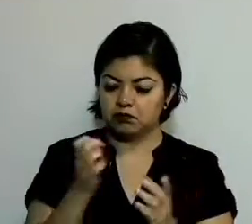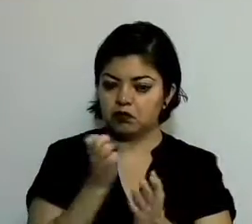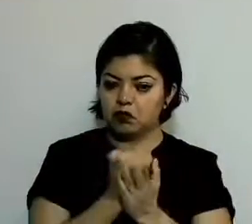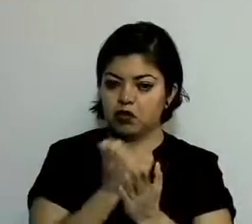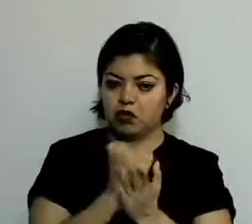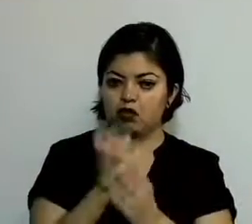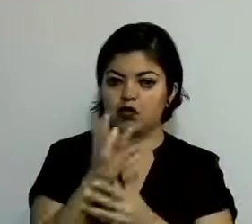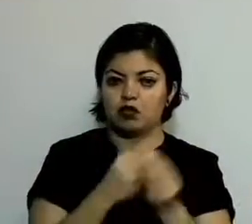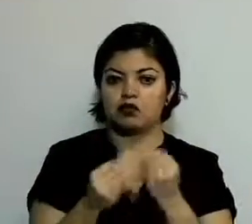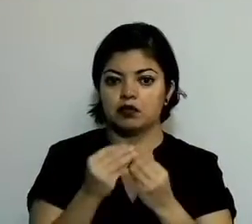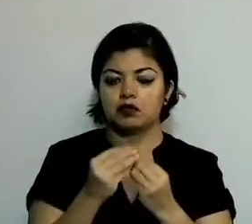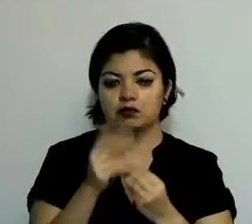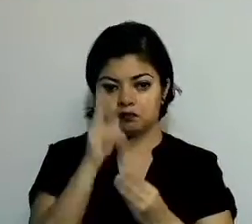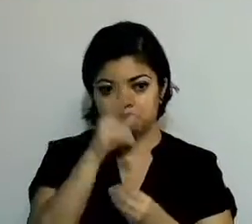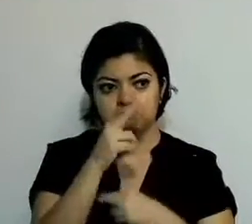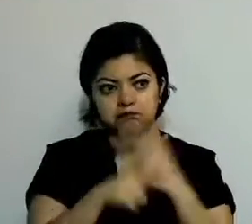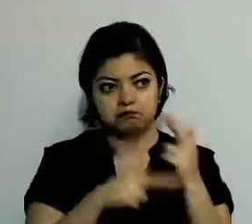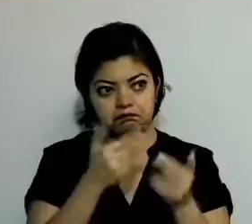agradable.